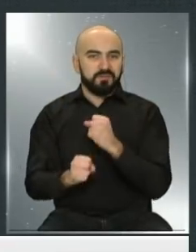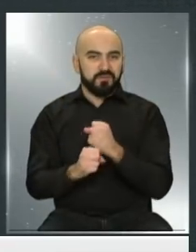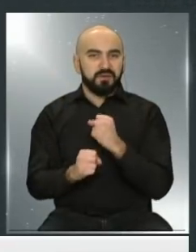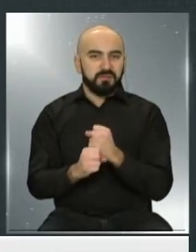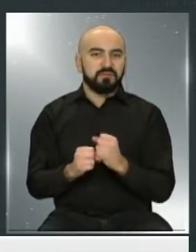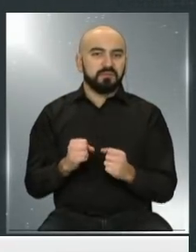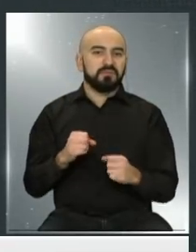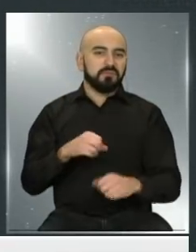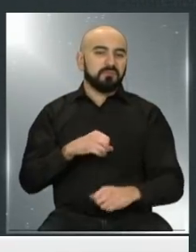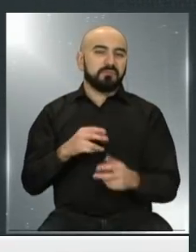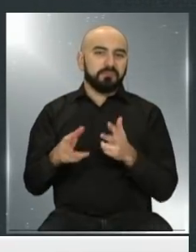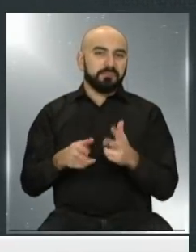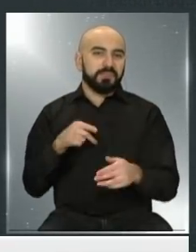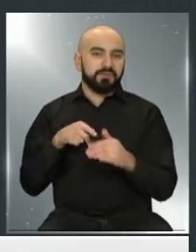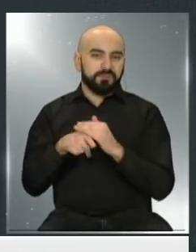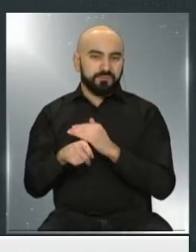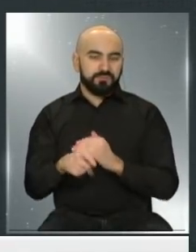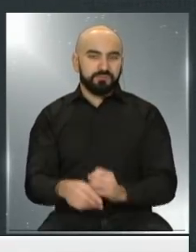de esta pandemia.